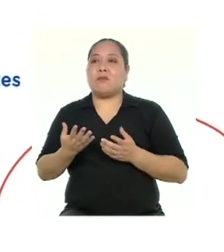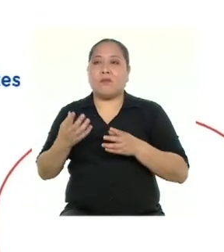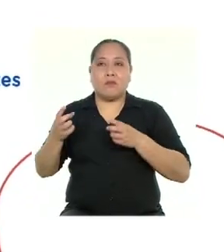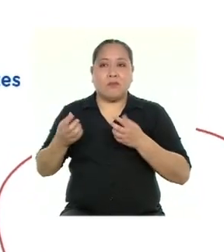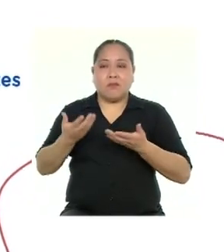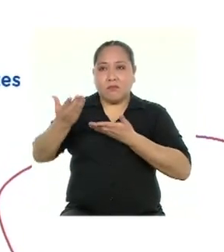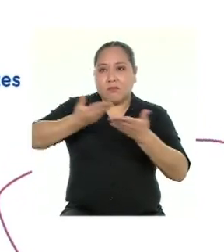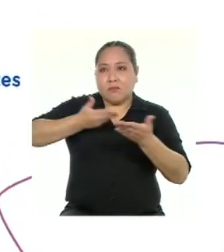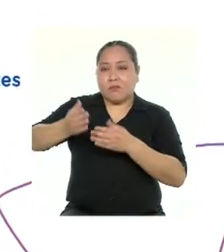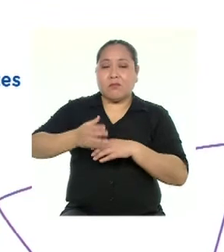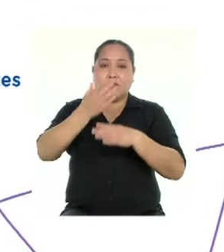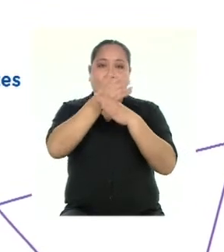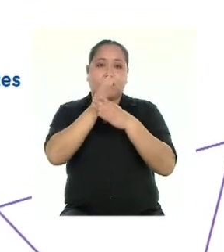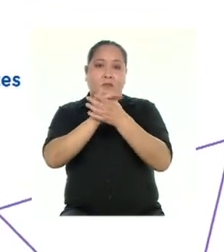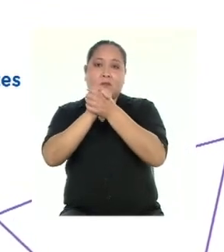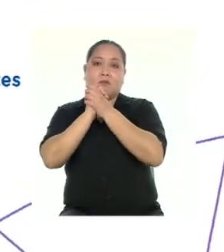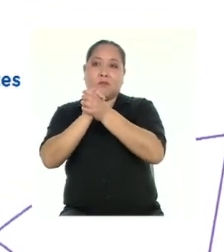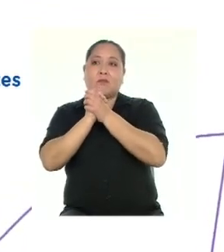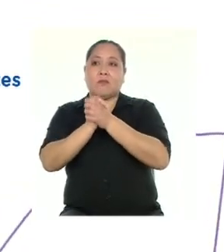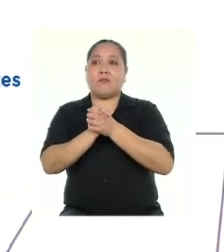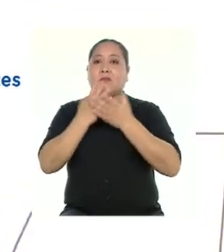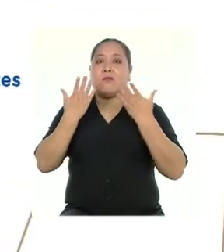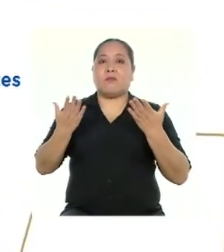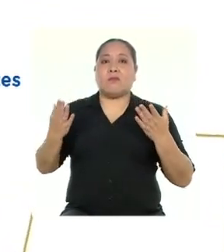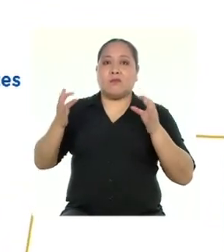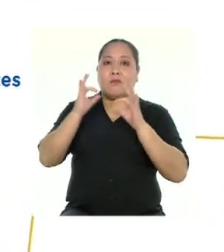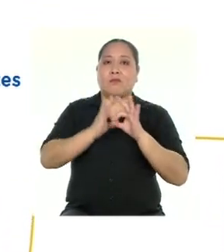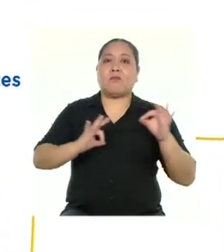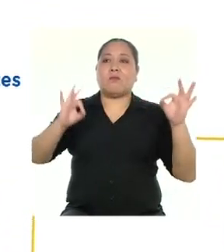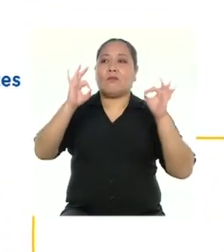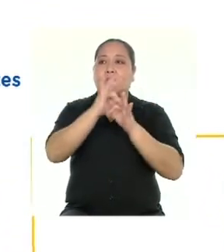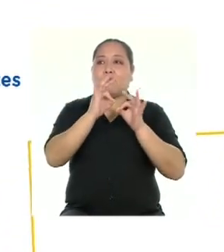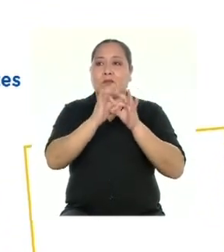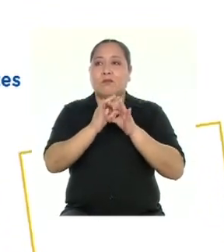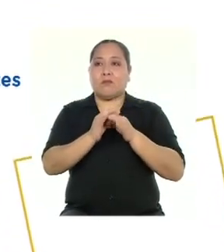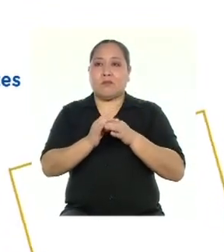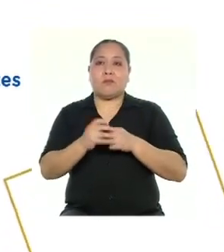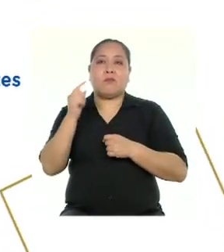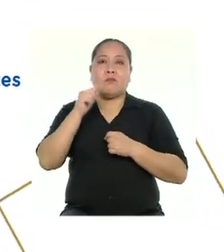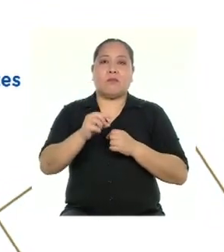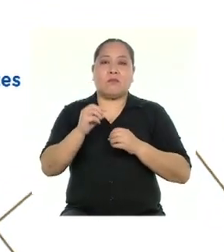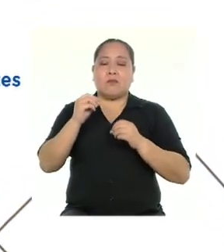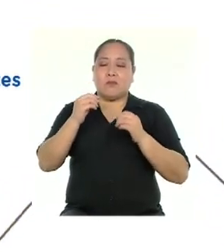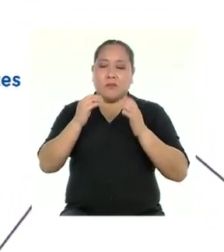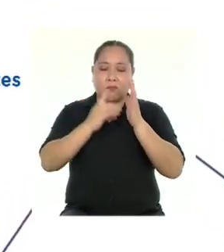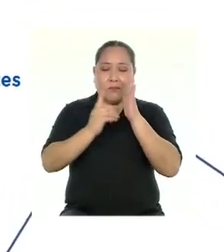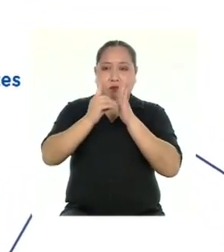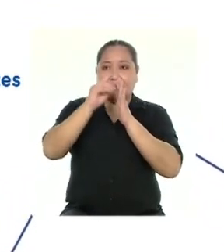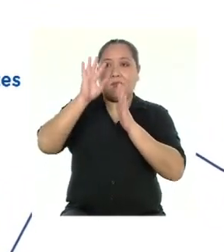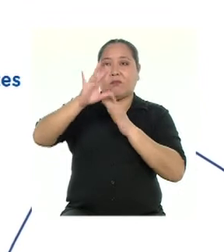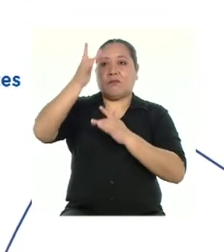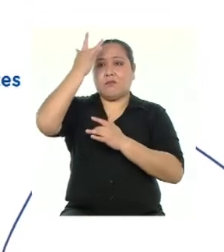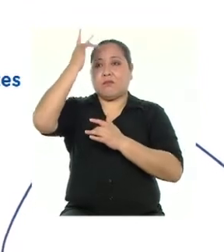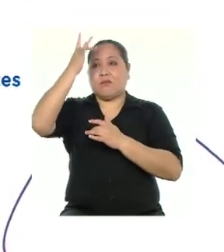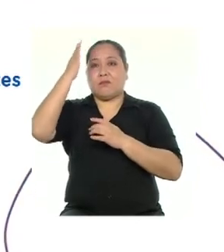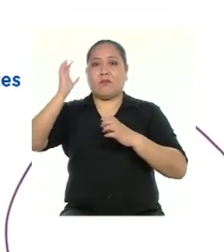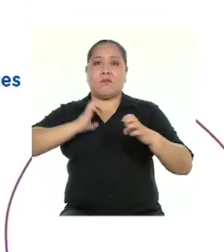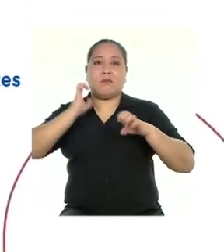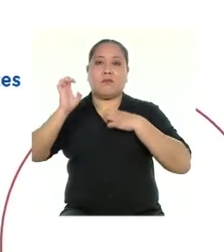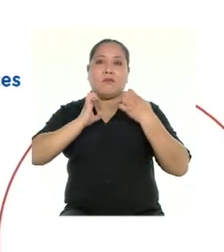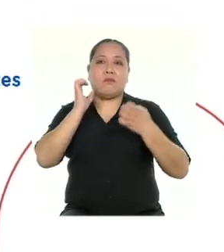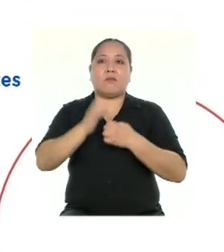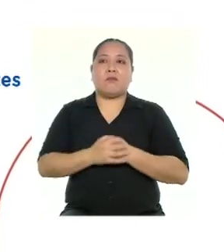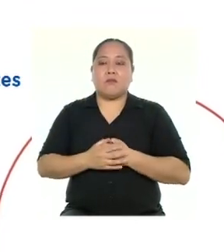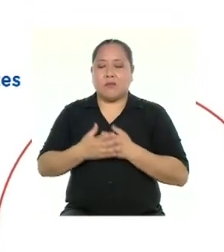Comparte con tus amigas y amigos situaciones importantes de tu vida para desarrollar tu inteligencia emocional. Enfrenta retos para